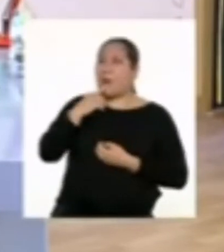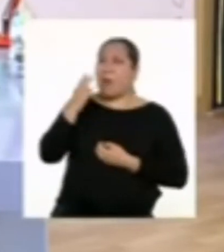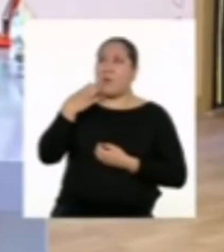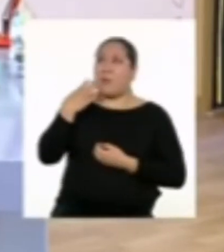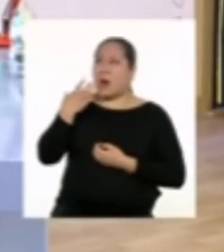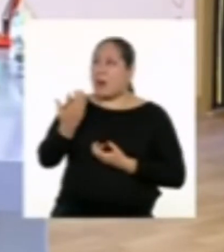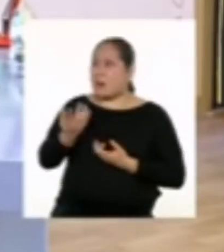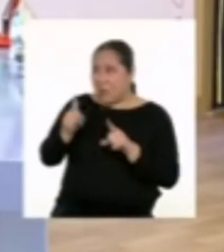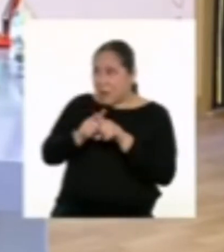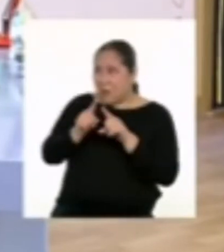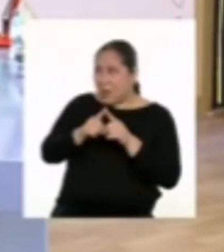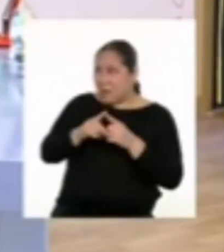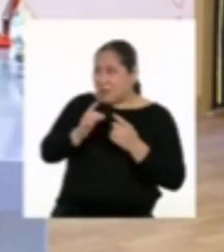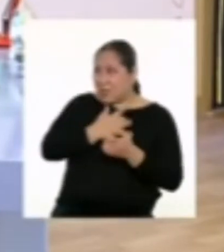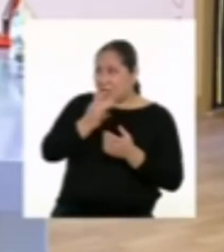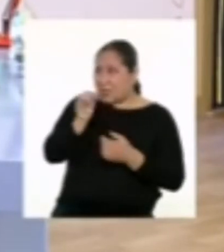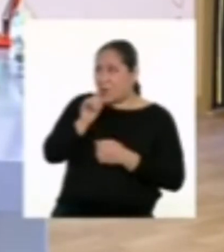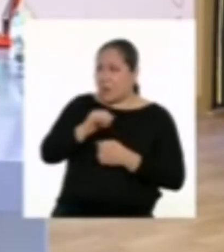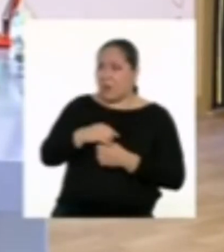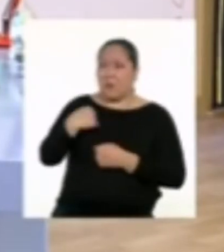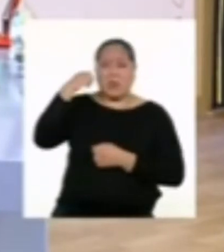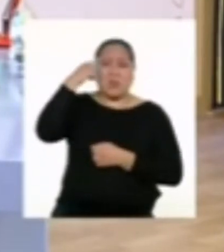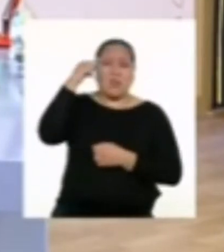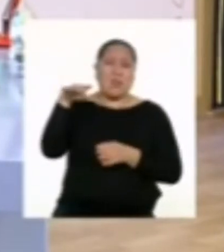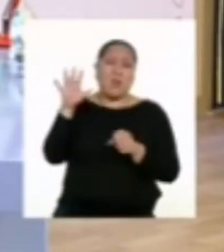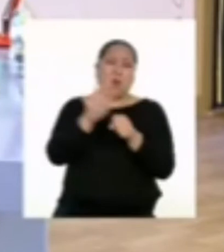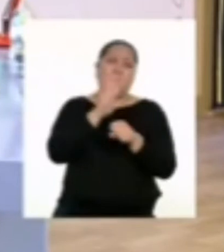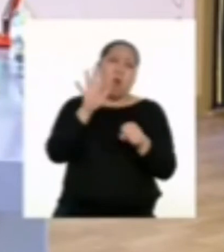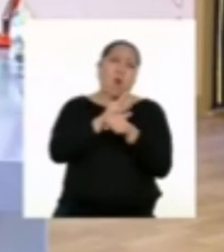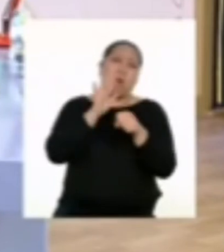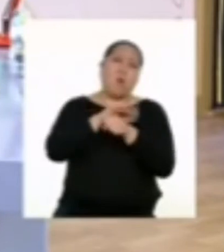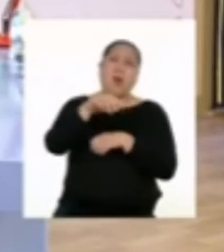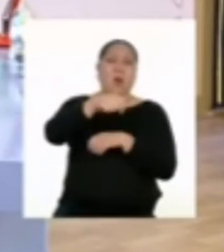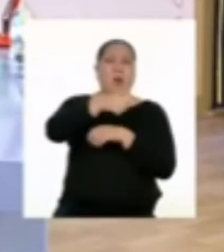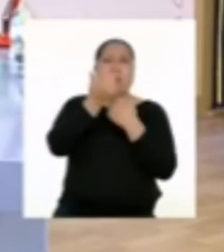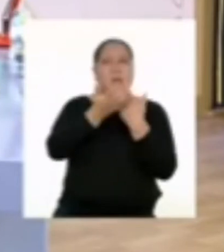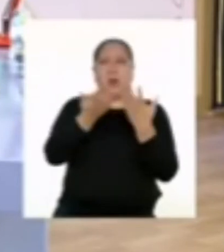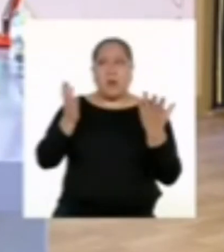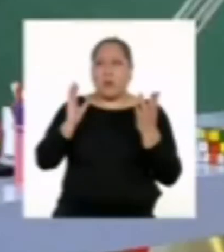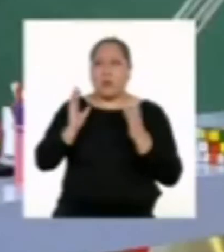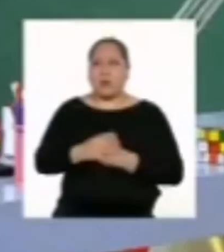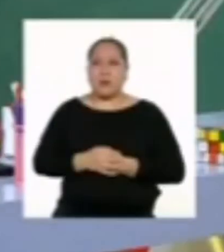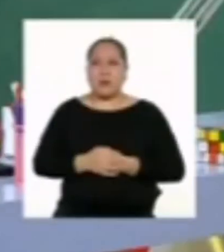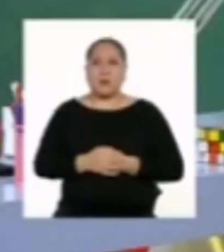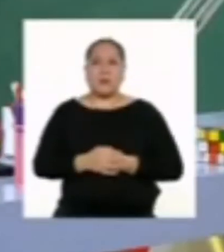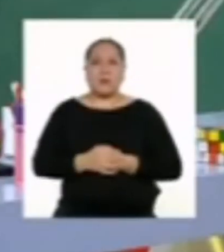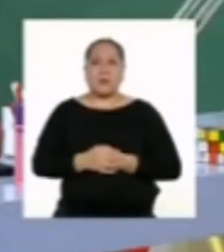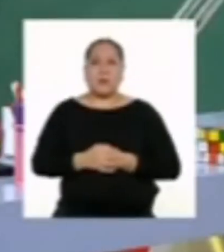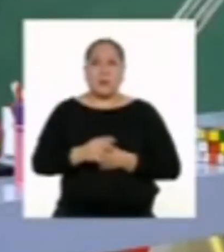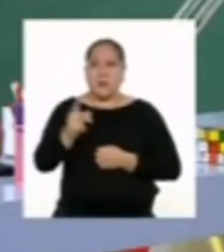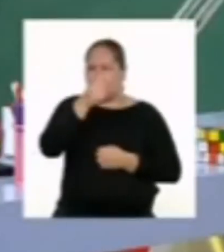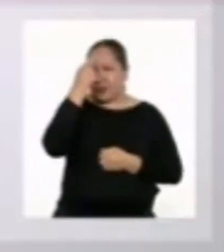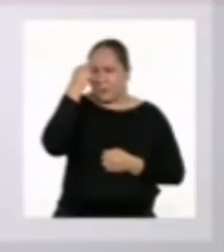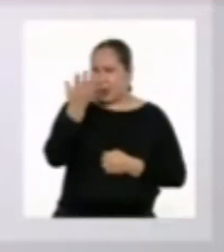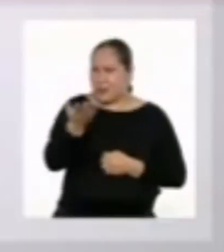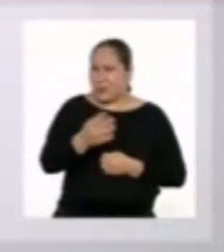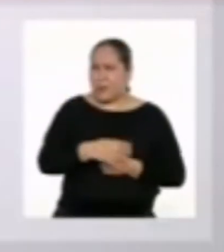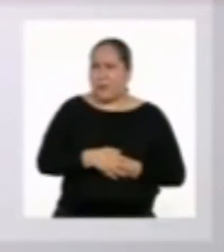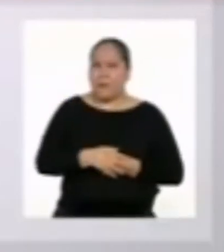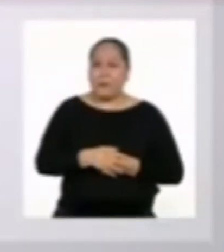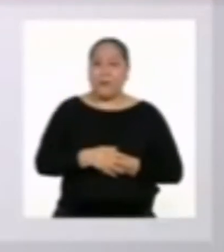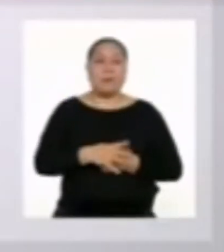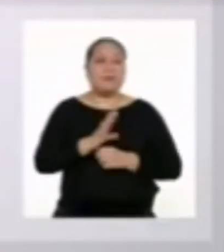papás y mamás también? Creo que ellos están ocupadas y ocupados en otras cosas. ¿Ustedes qué creen?